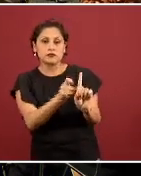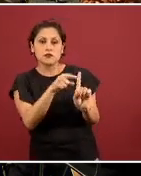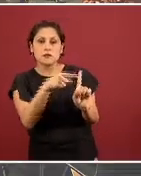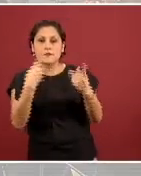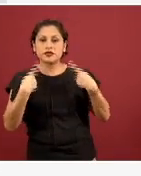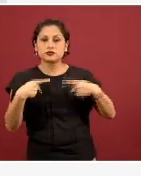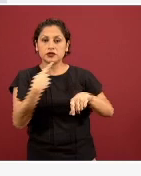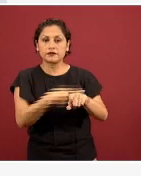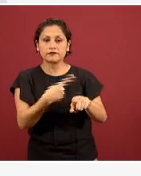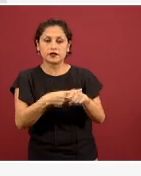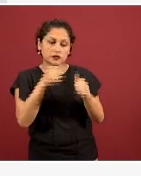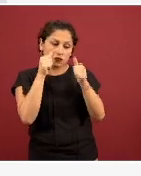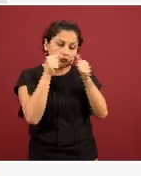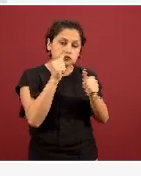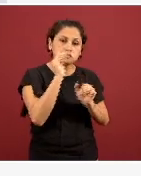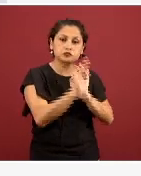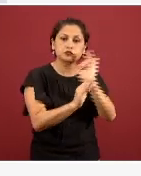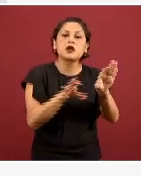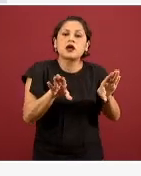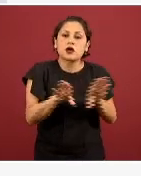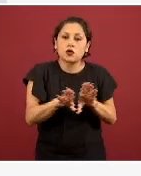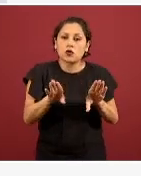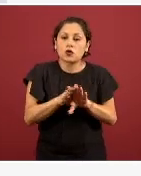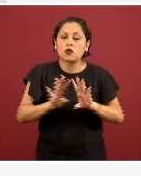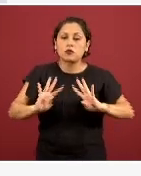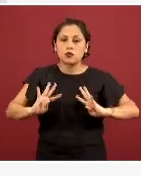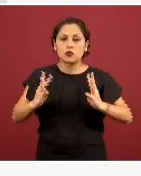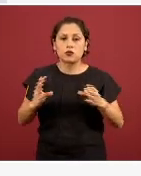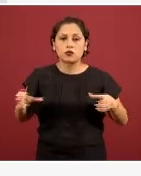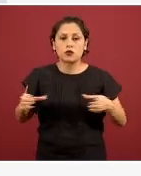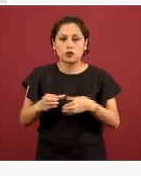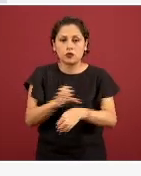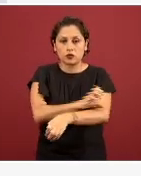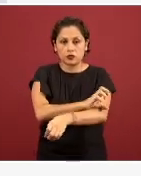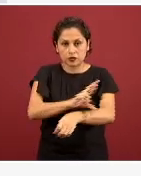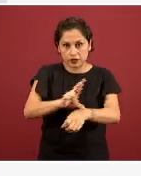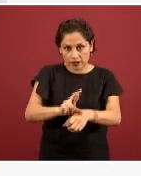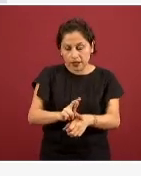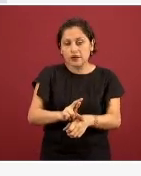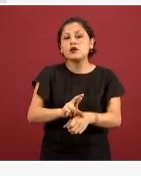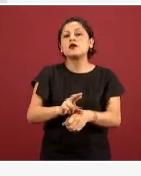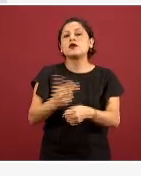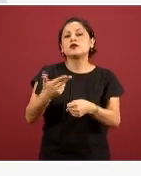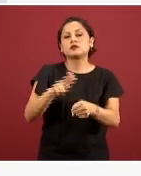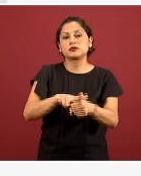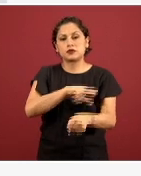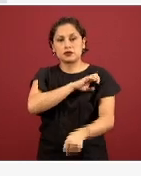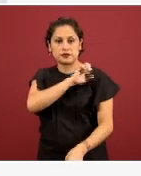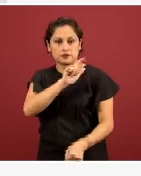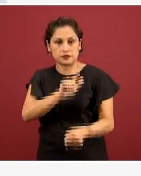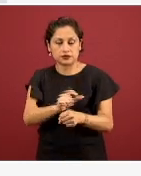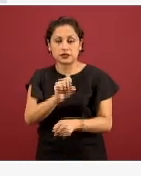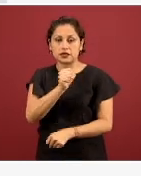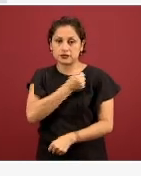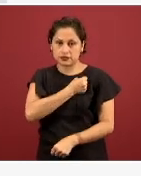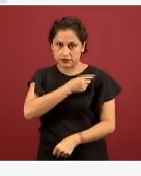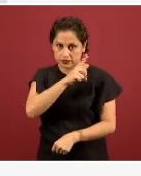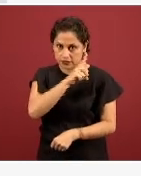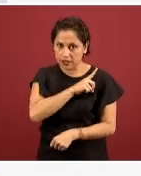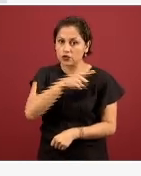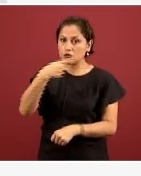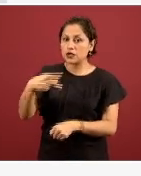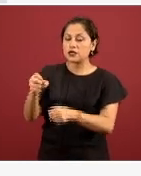liderado por la Comisión Coordinadora de Institutos Nacionales de Salud y Hospitales de Alta Especialidad de esta secretaría,